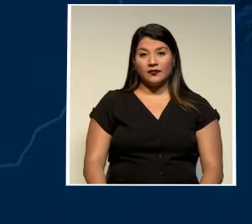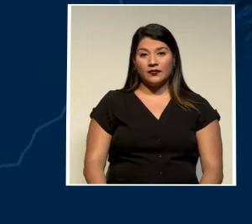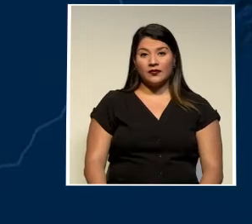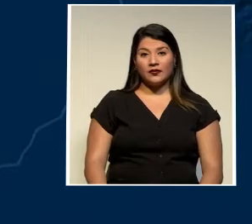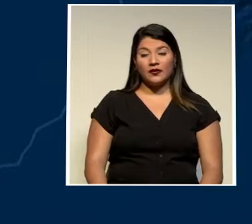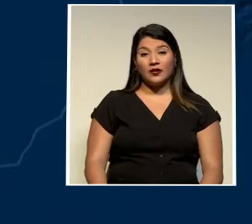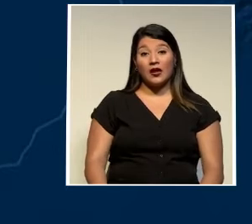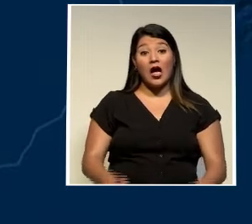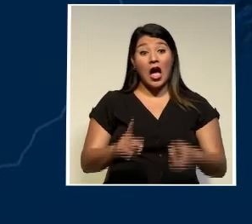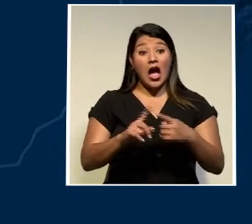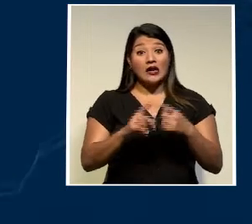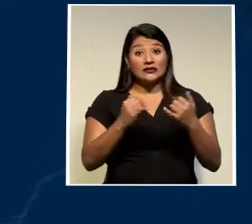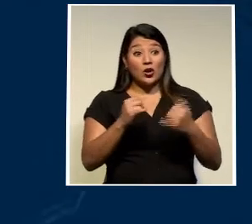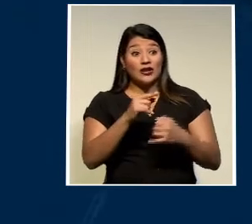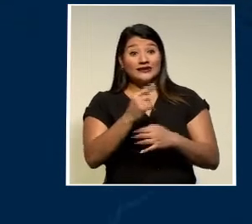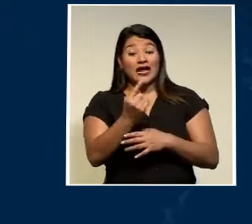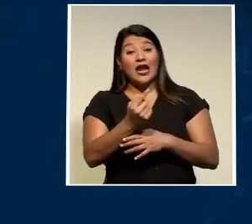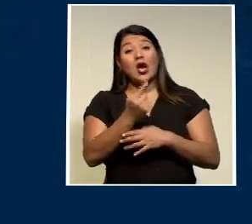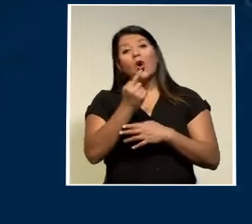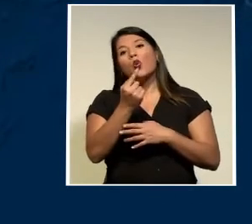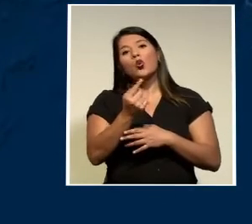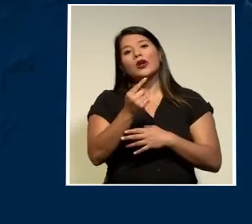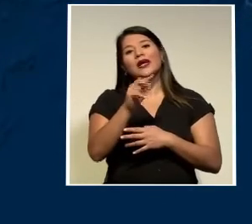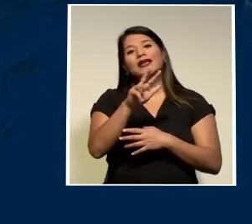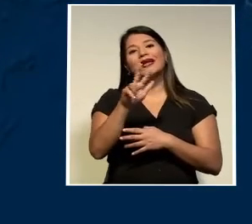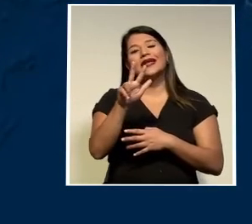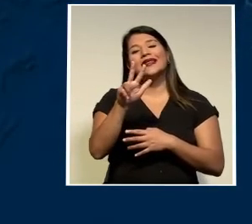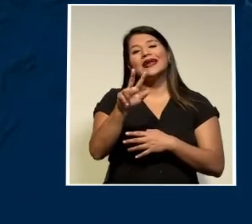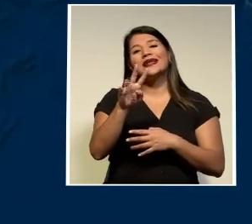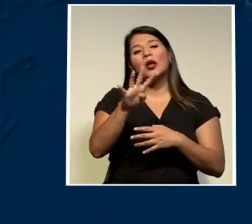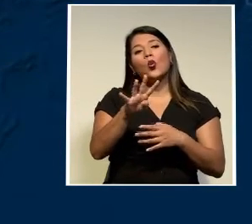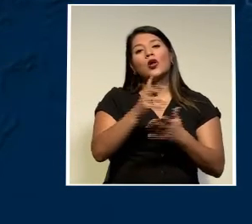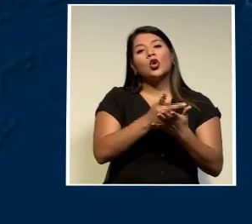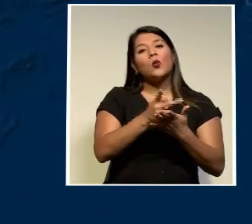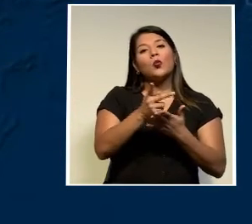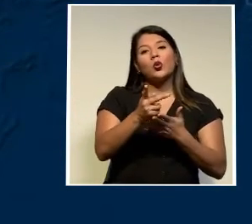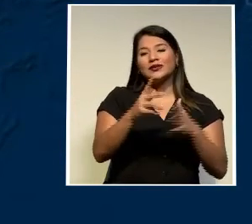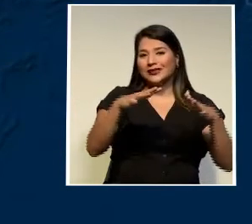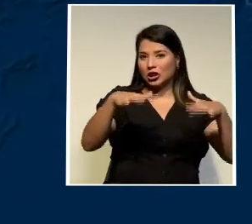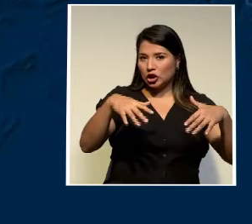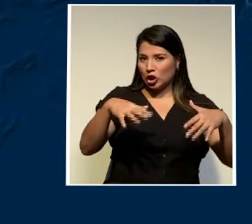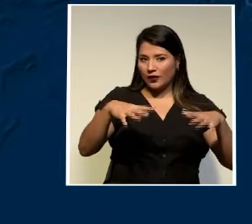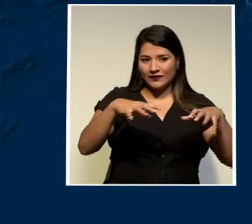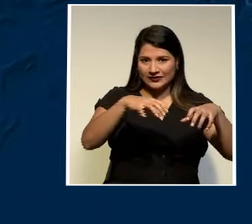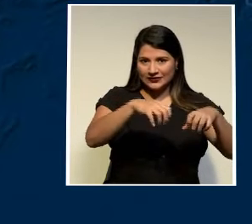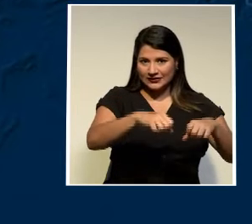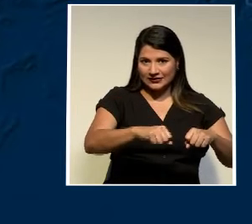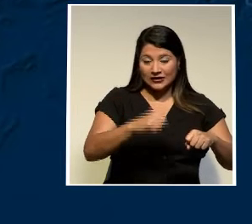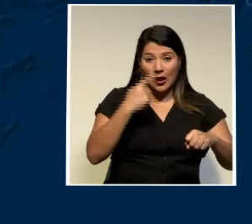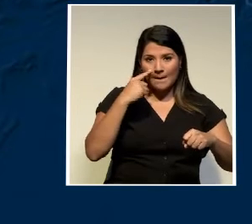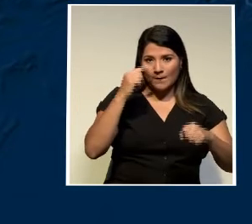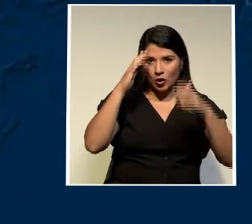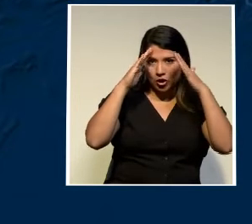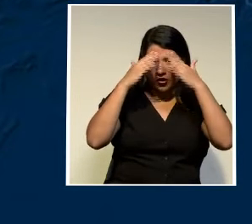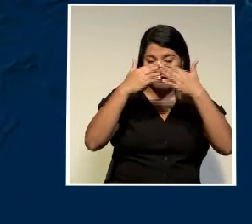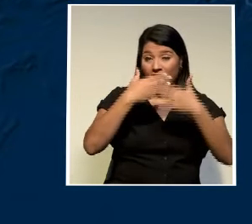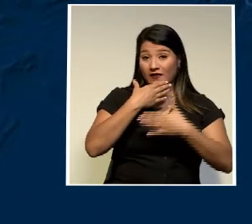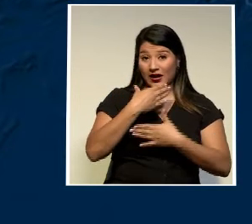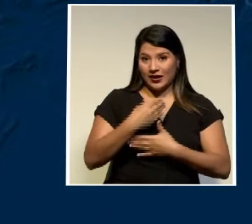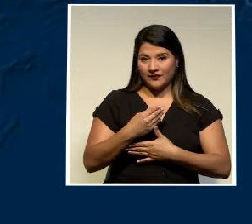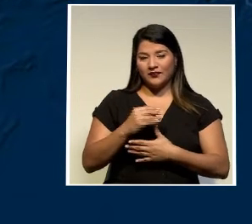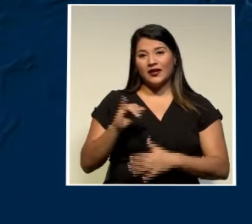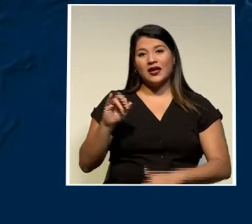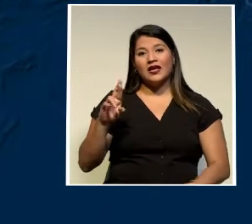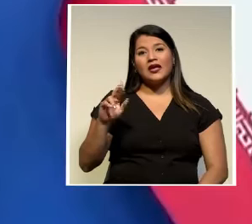Panjshir era hasta ahora la única de las 34 provincias afganas que no había caído bajo el control de los islamistas. Irán